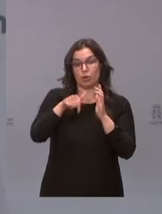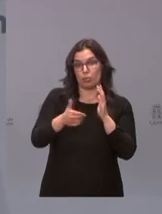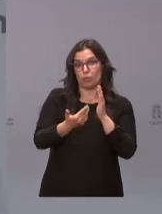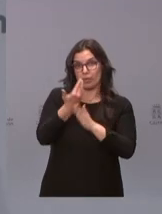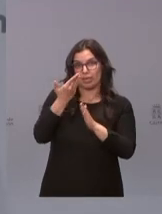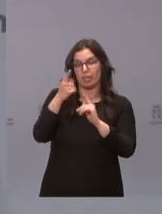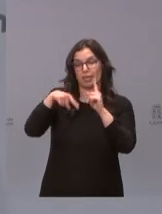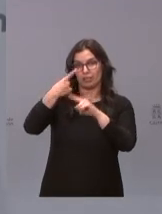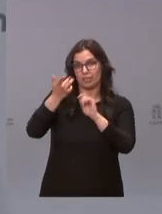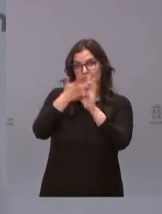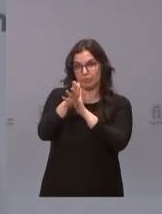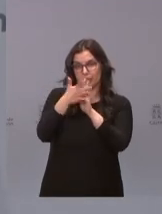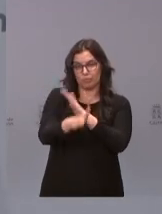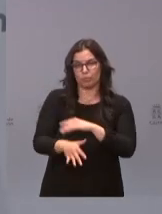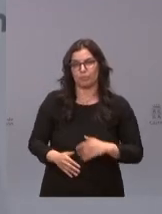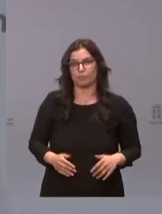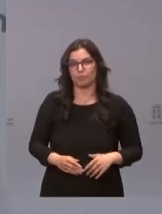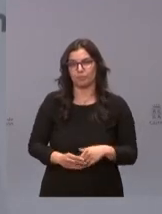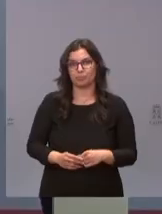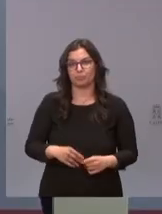tendremos la oportunidad de informarles